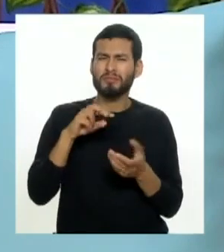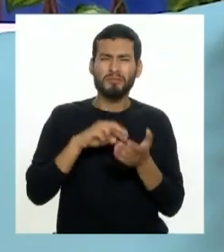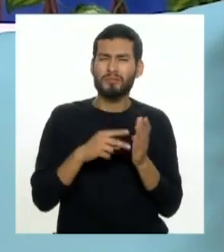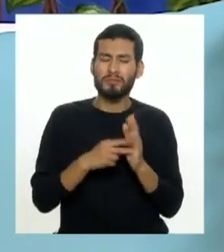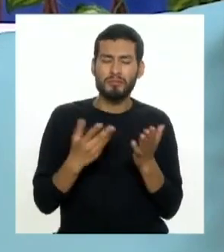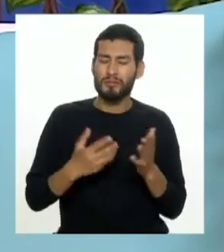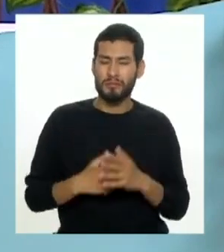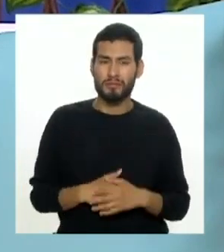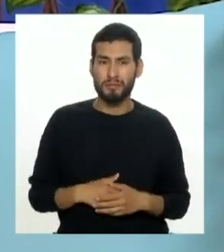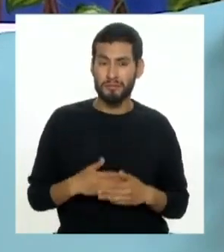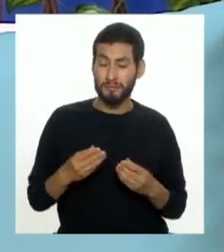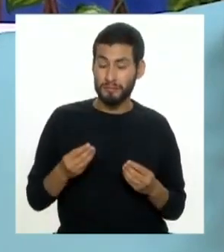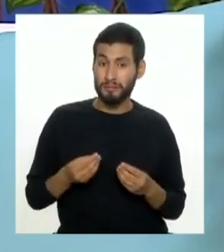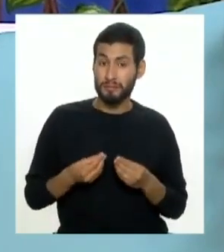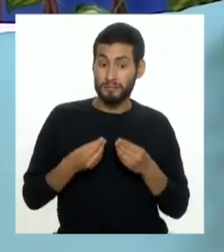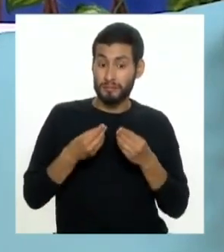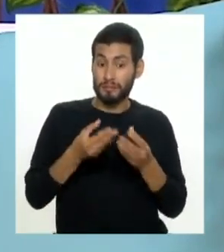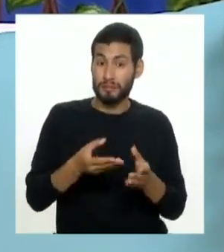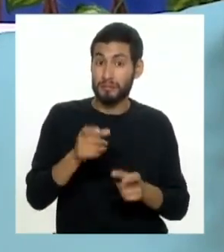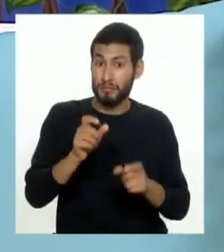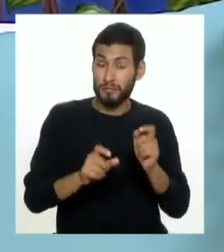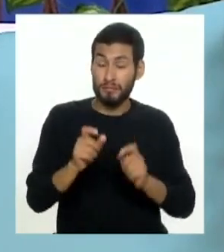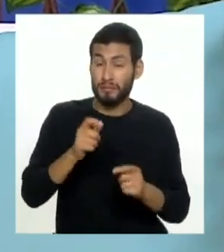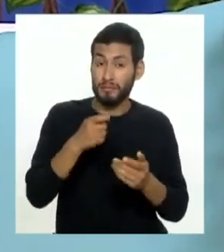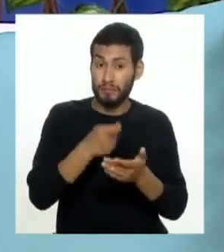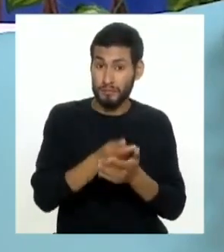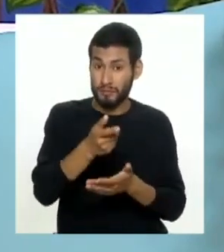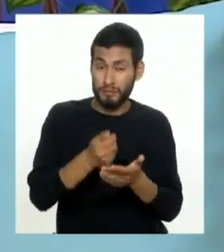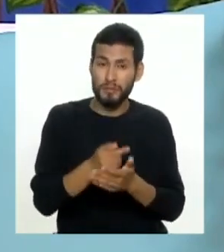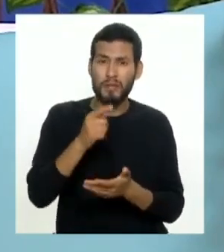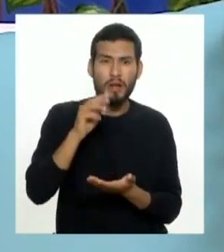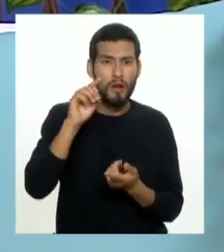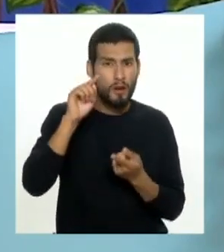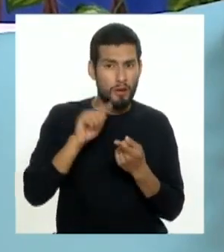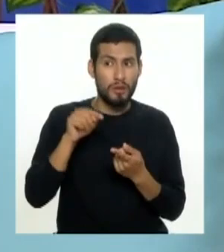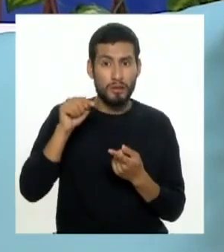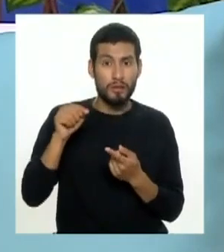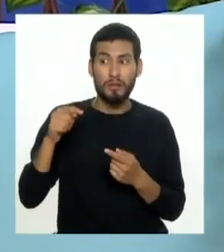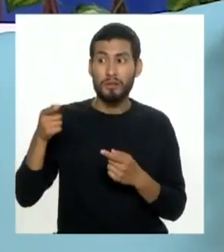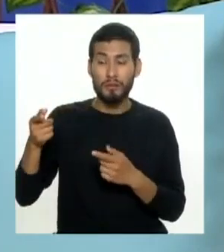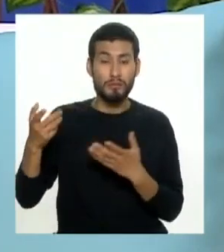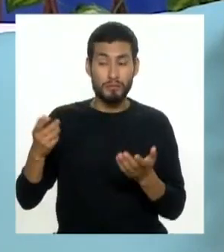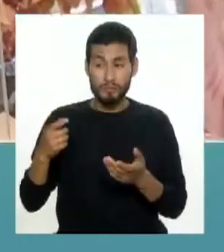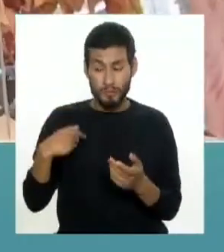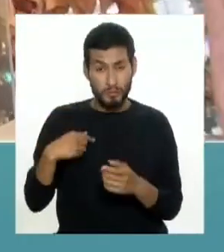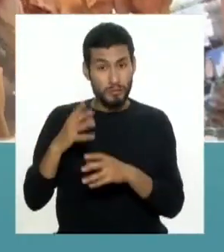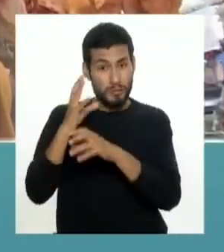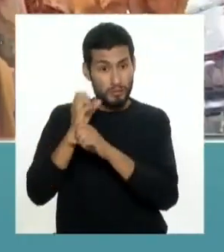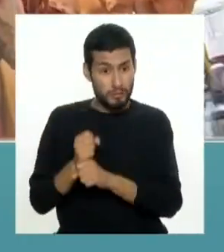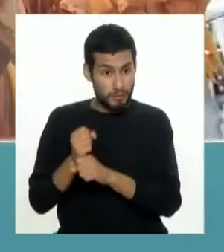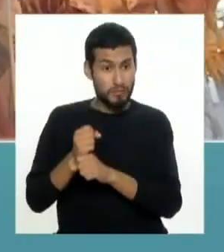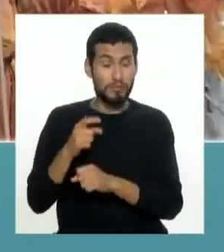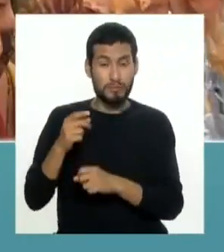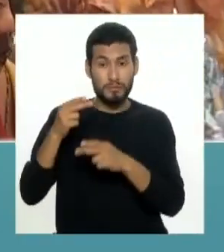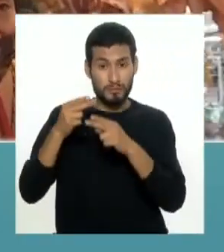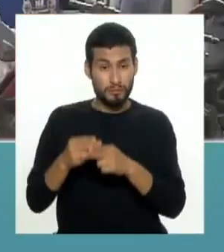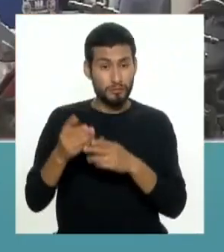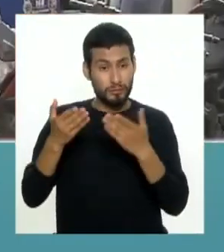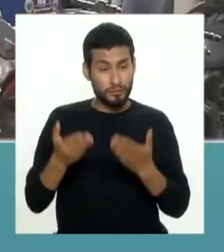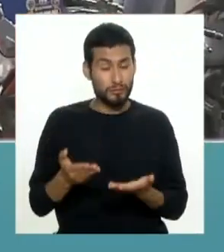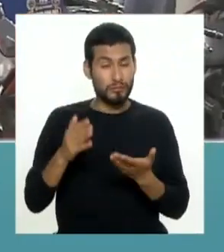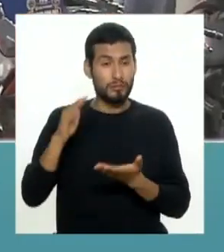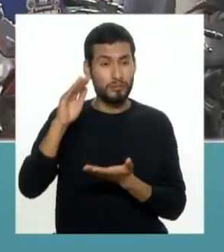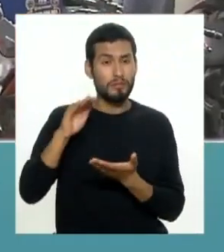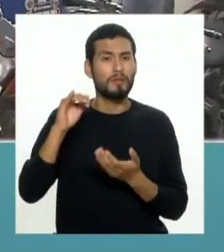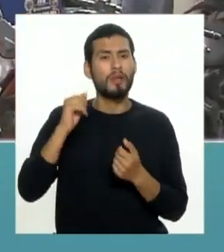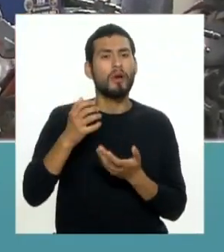consiste en darle al consumidor una cantidad menor del producto al que estaba acostumbrada en peso o en cantidades